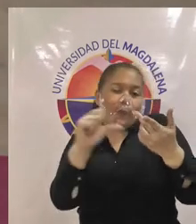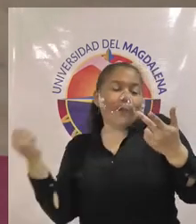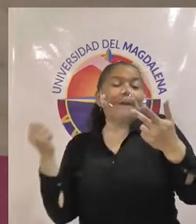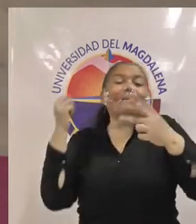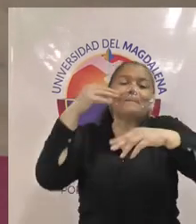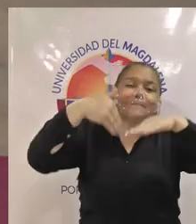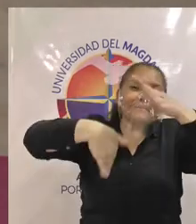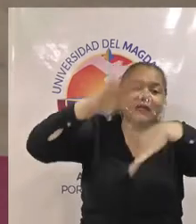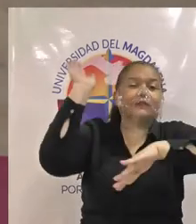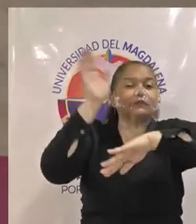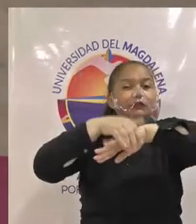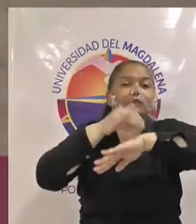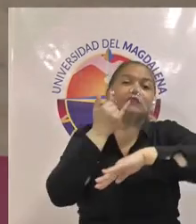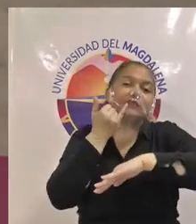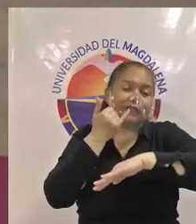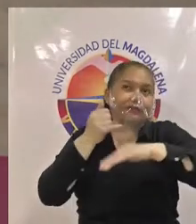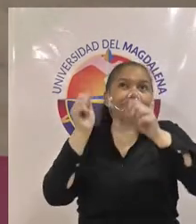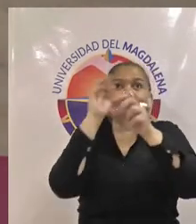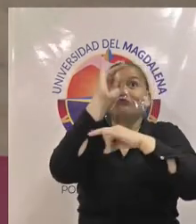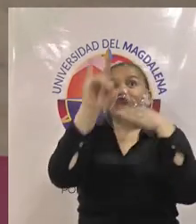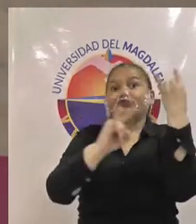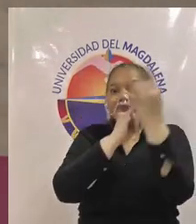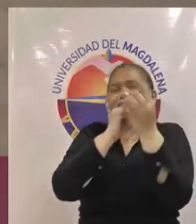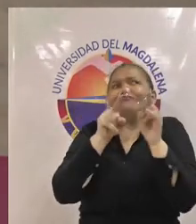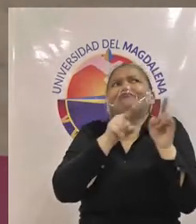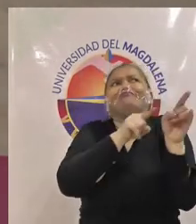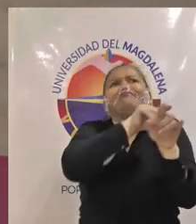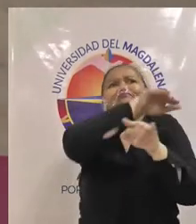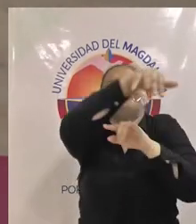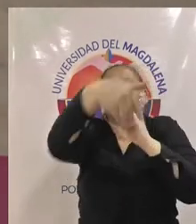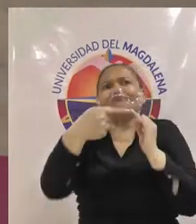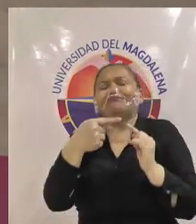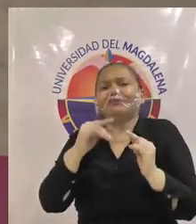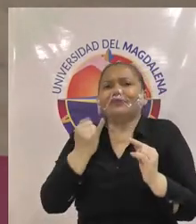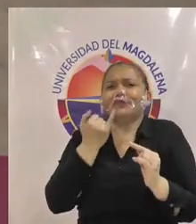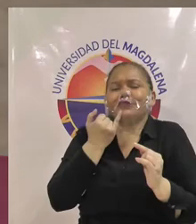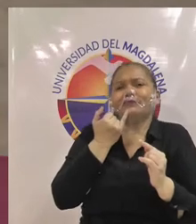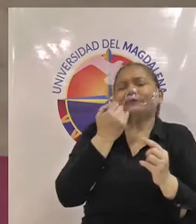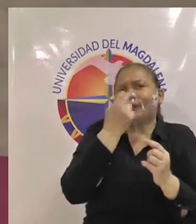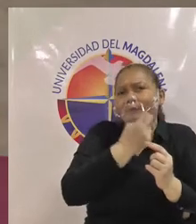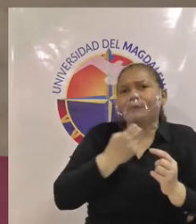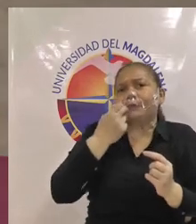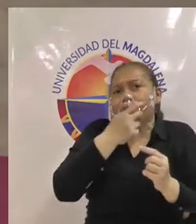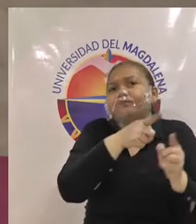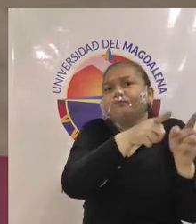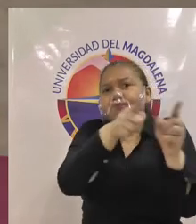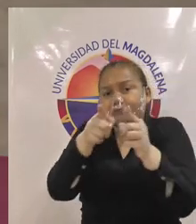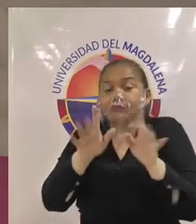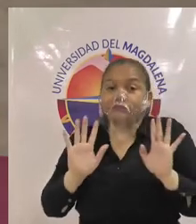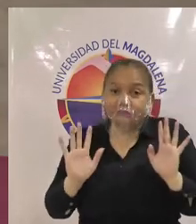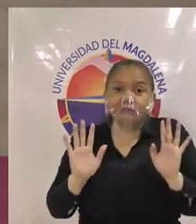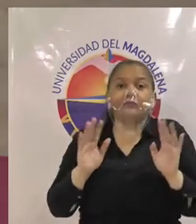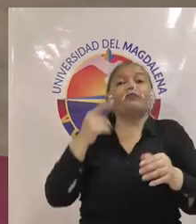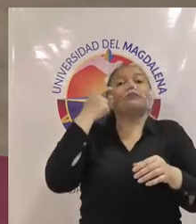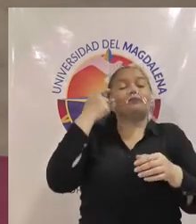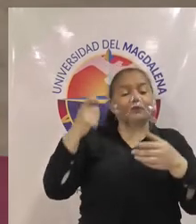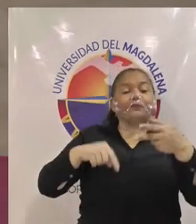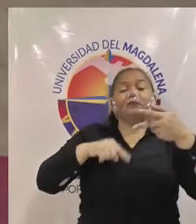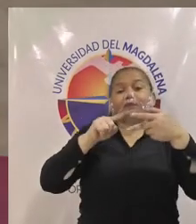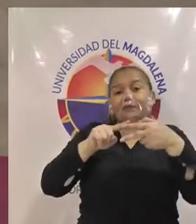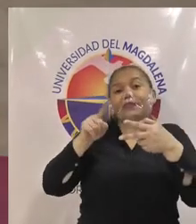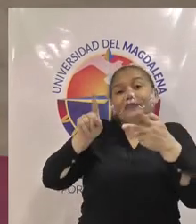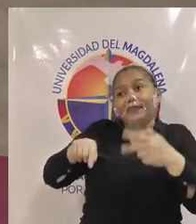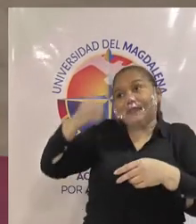universal entonces básicamente en el aseguramiento de la calidad y también muy importante así como realizamos evaluaciones docentes